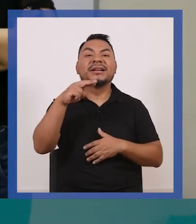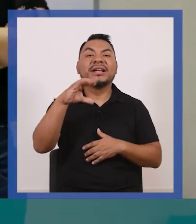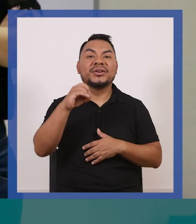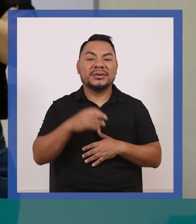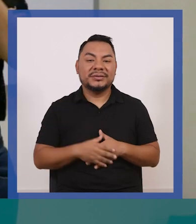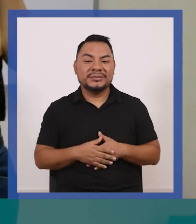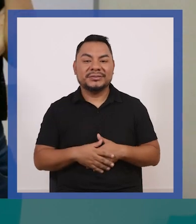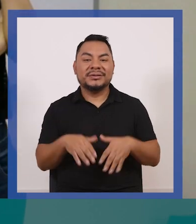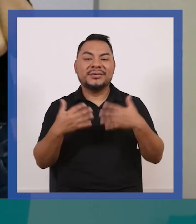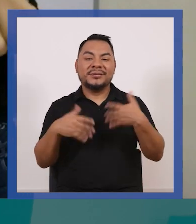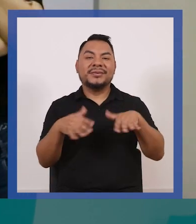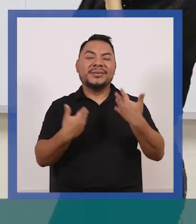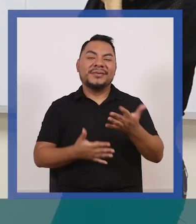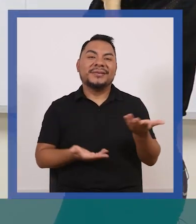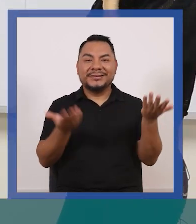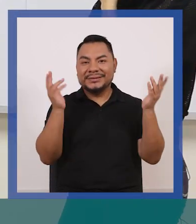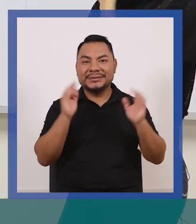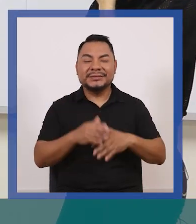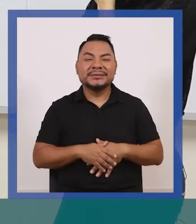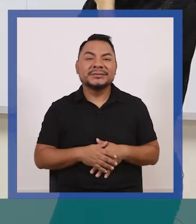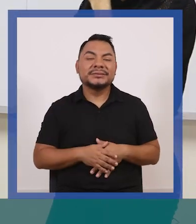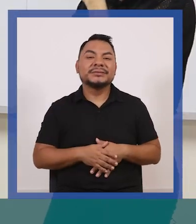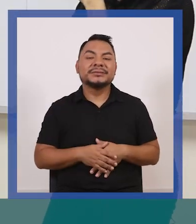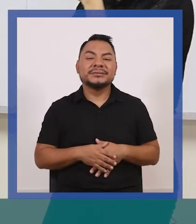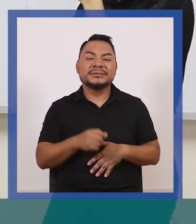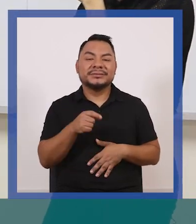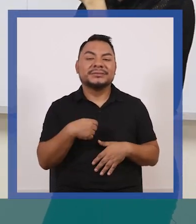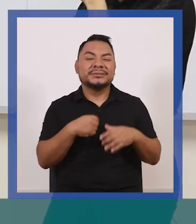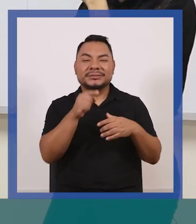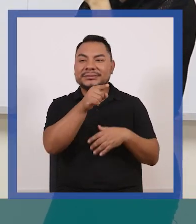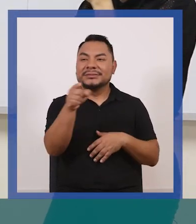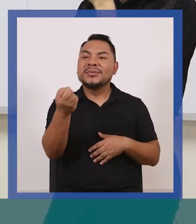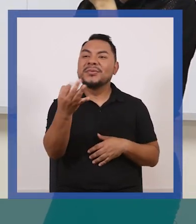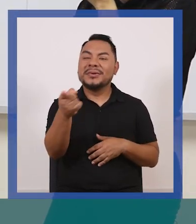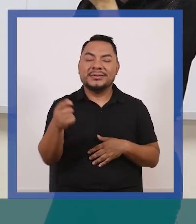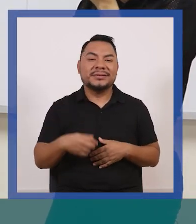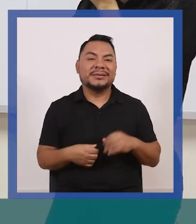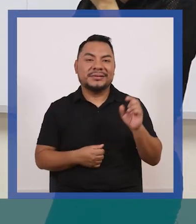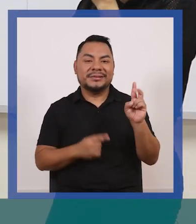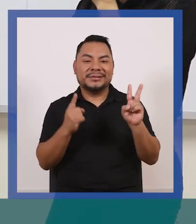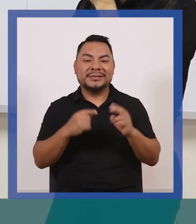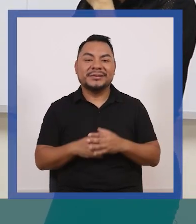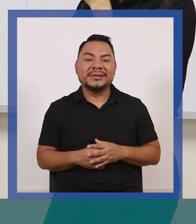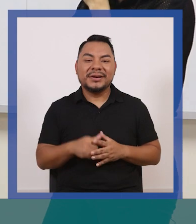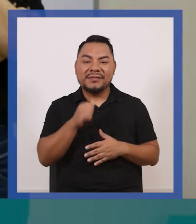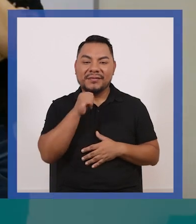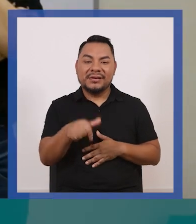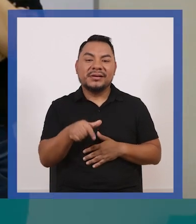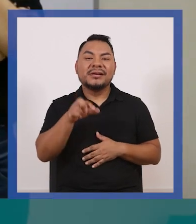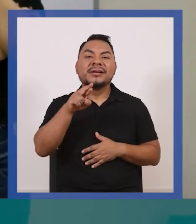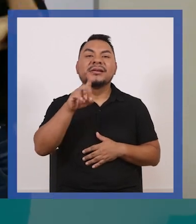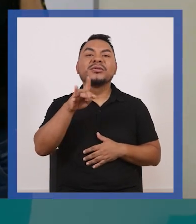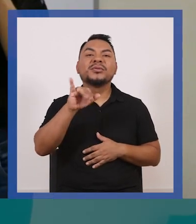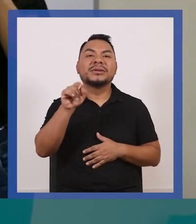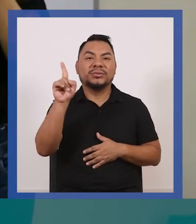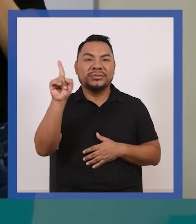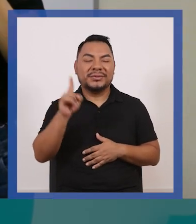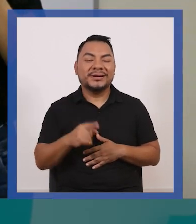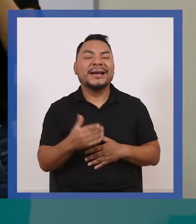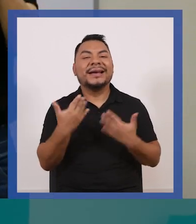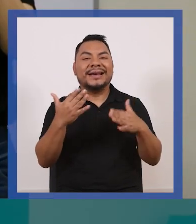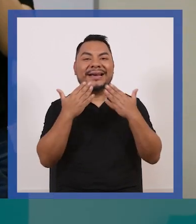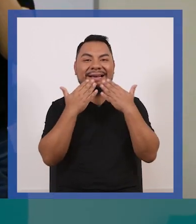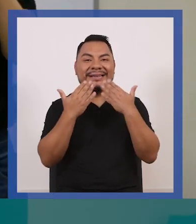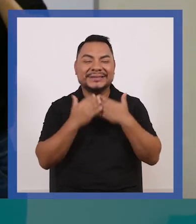Francisco. Ah, su idea, no sé. A ver, lo puedo contar. Un, dos, tres, cuatro. Todavía no hay papeles, Rubí. Todavía, ya. Eh,